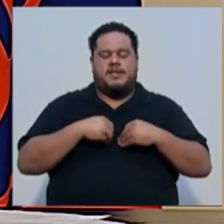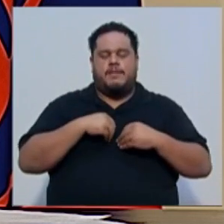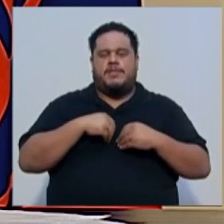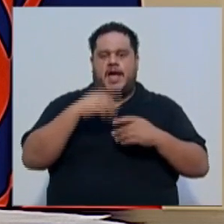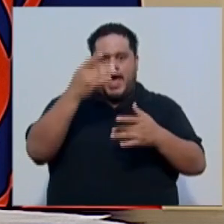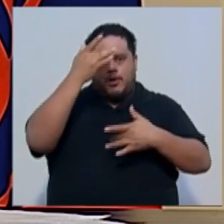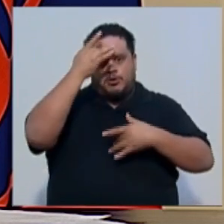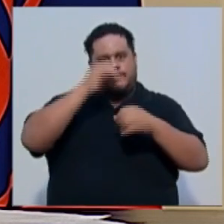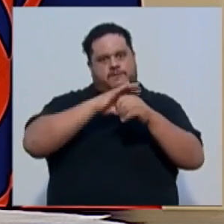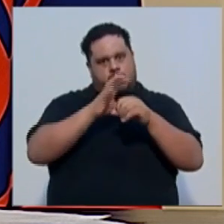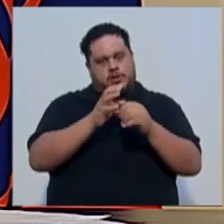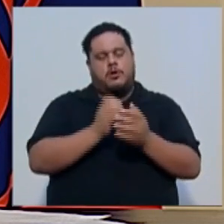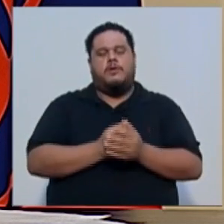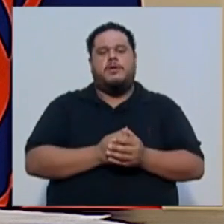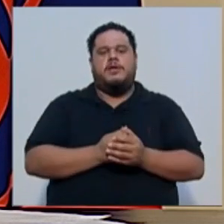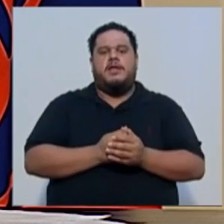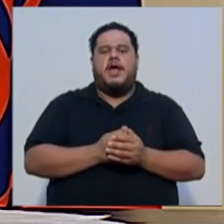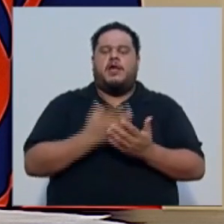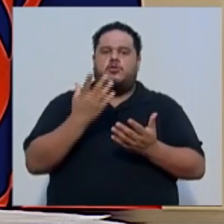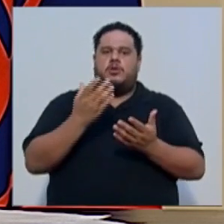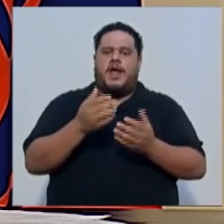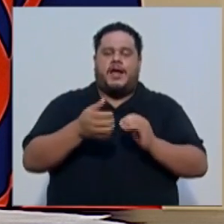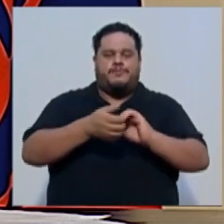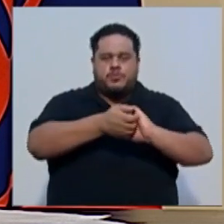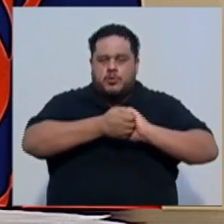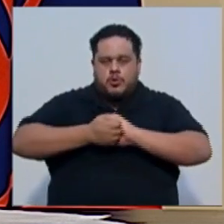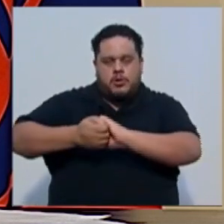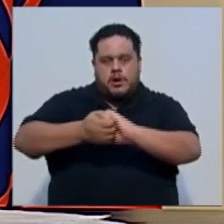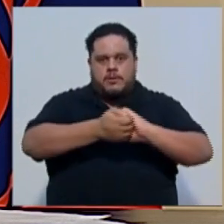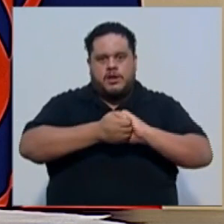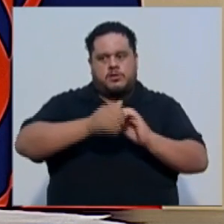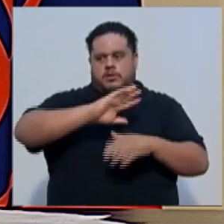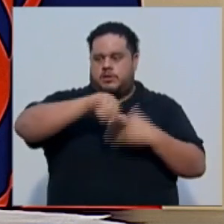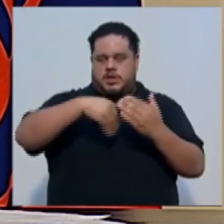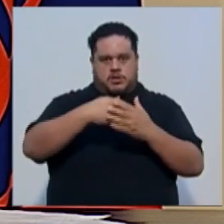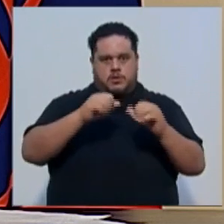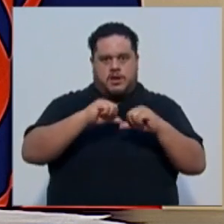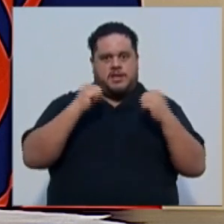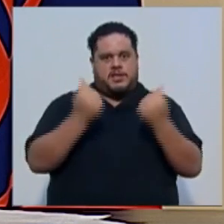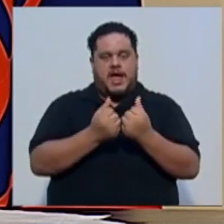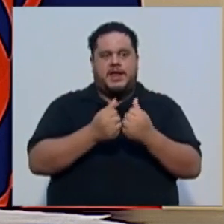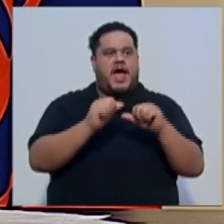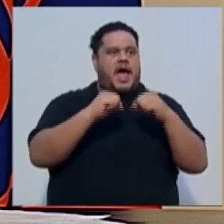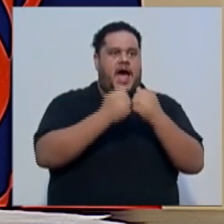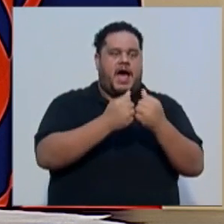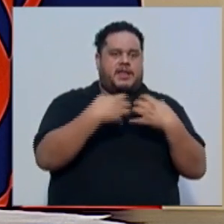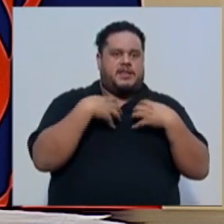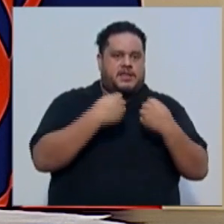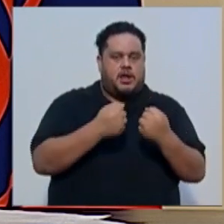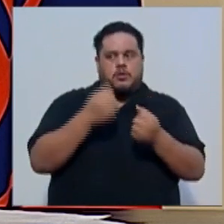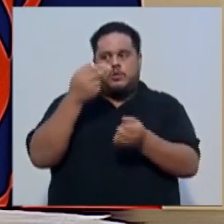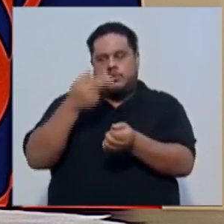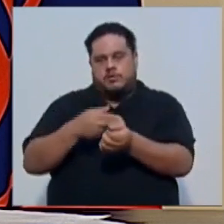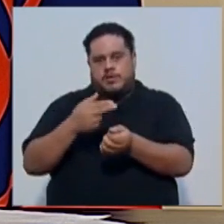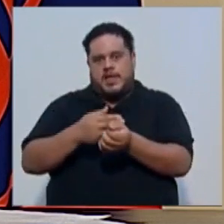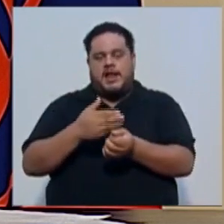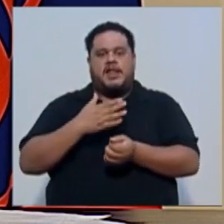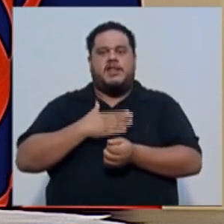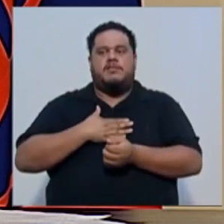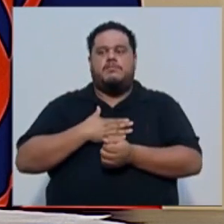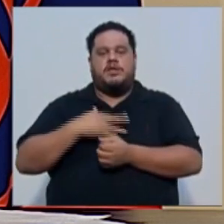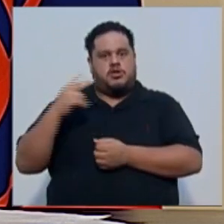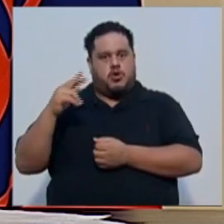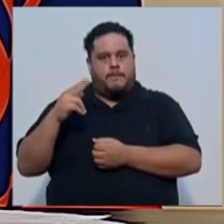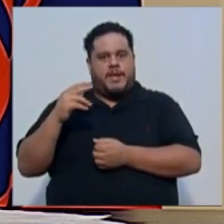sido una colaboración de todo, de todas las áreas, áreas de salud, hospitales. Mis colegas